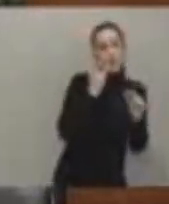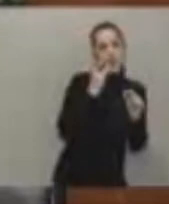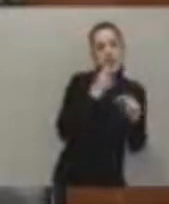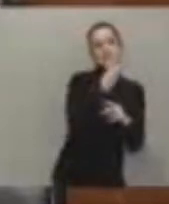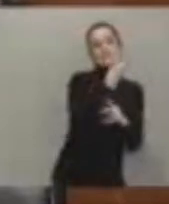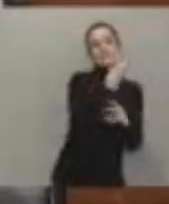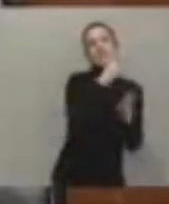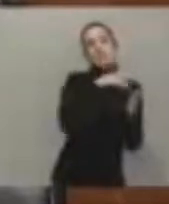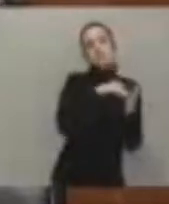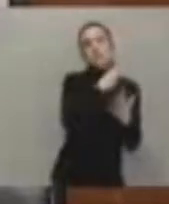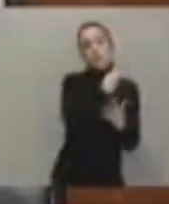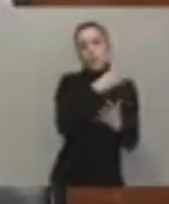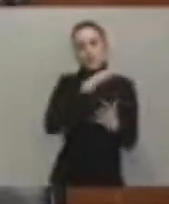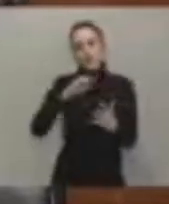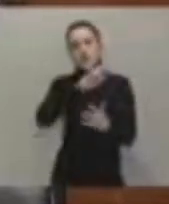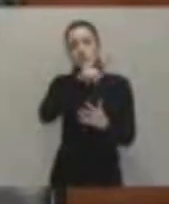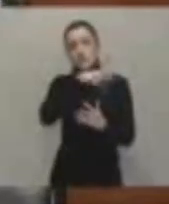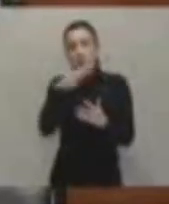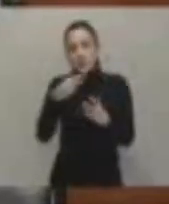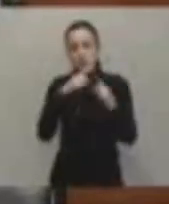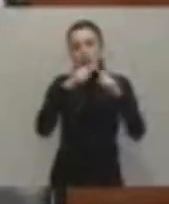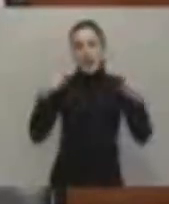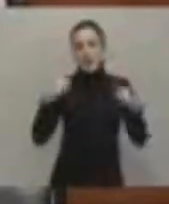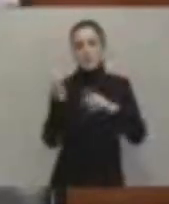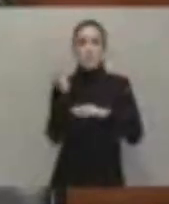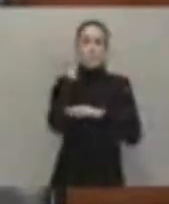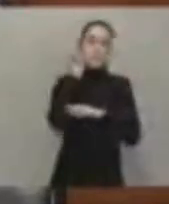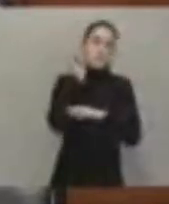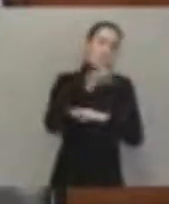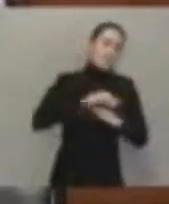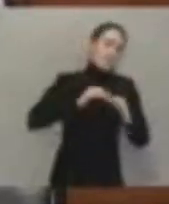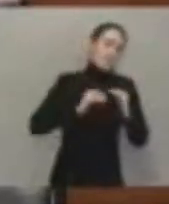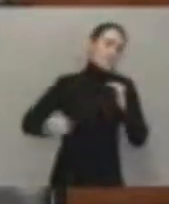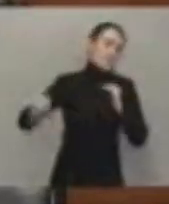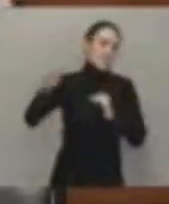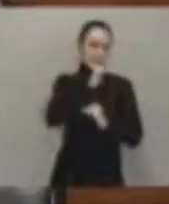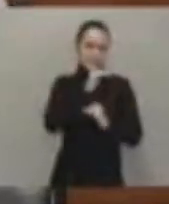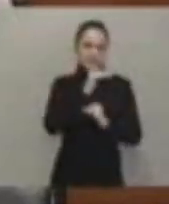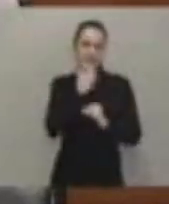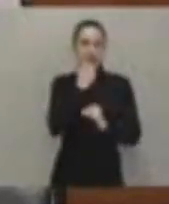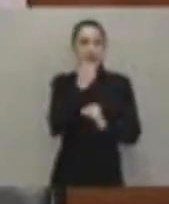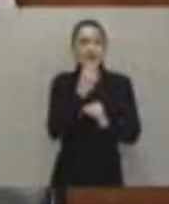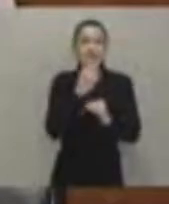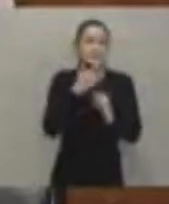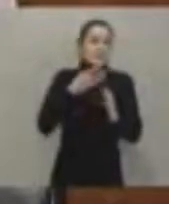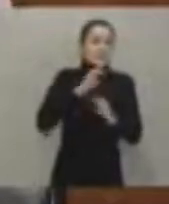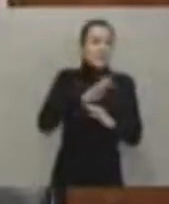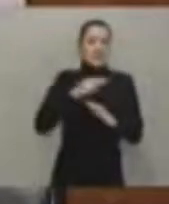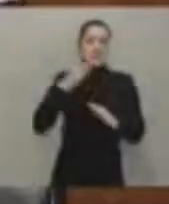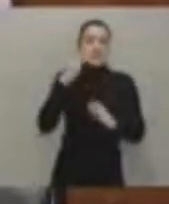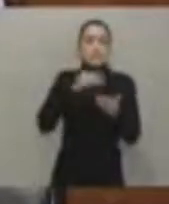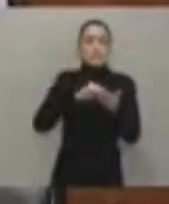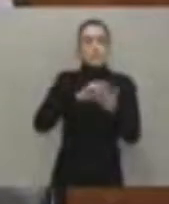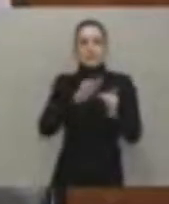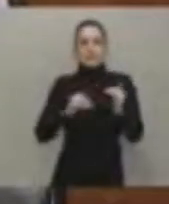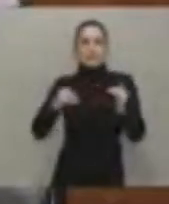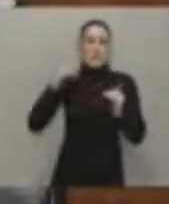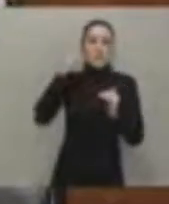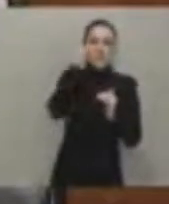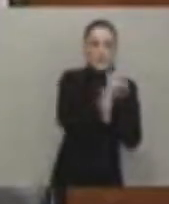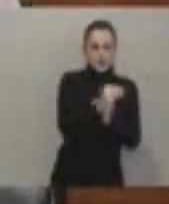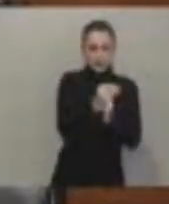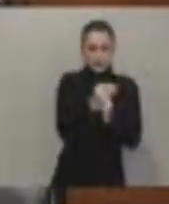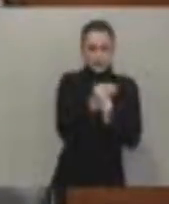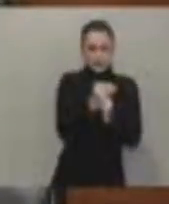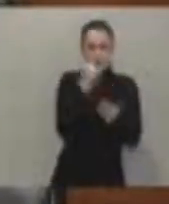.400 euros al año. Casi el triple de lo que cuesta la matrícula en primero de